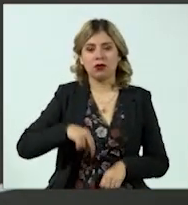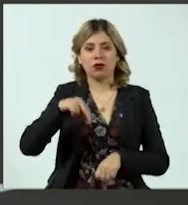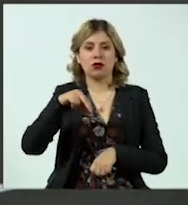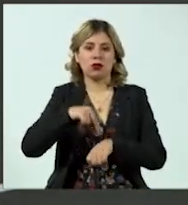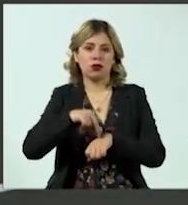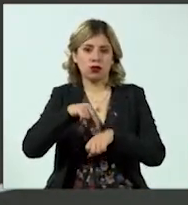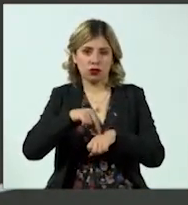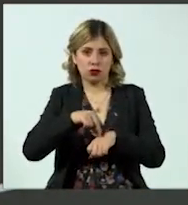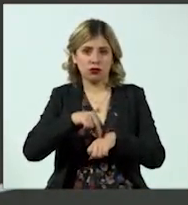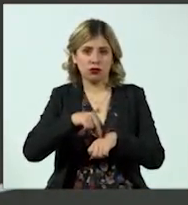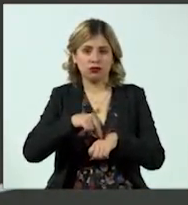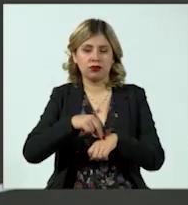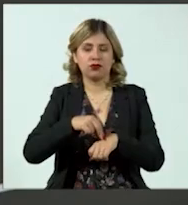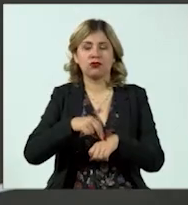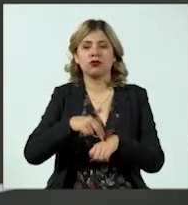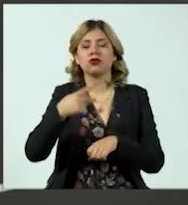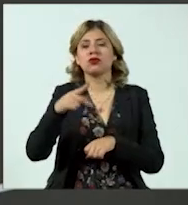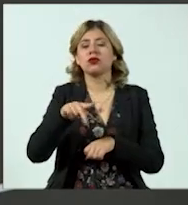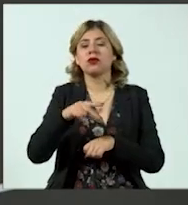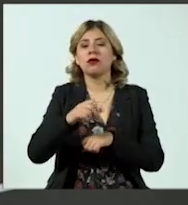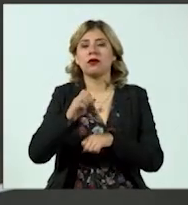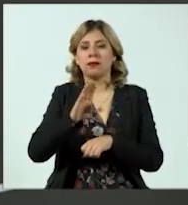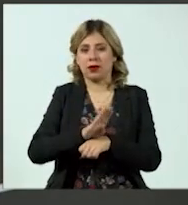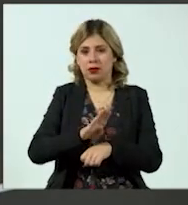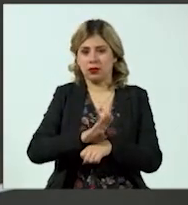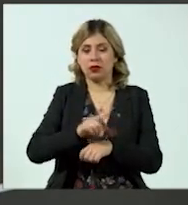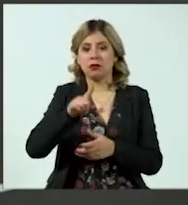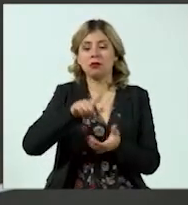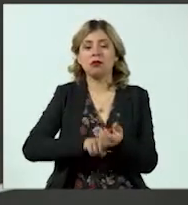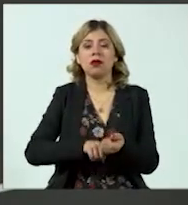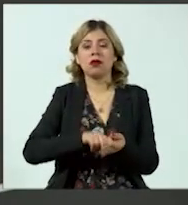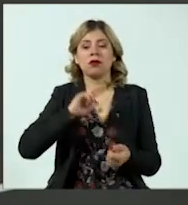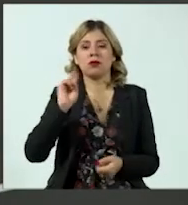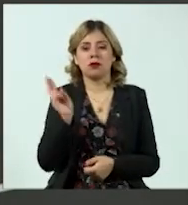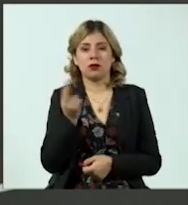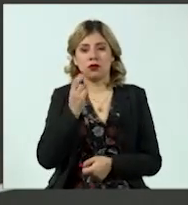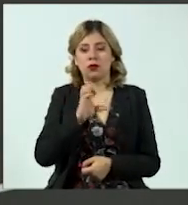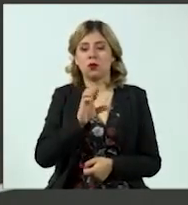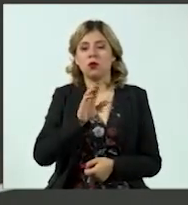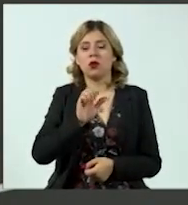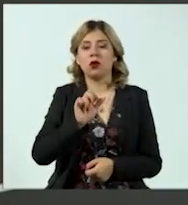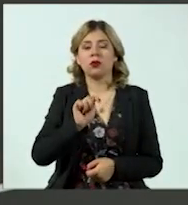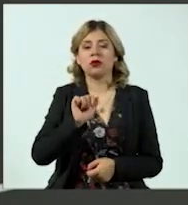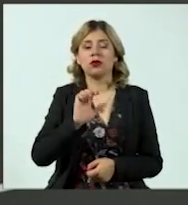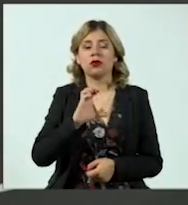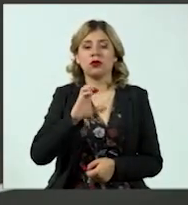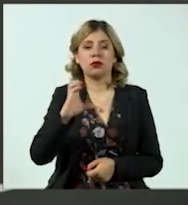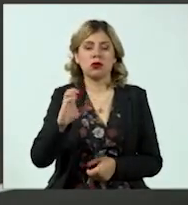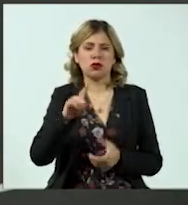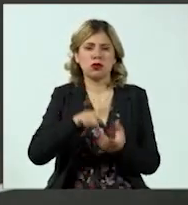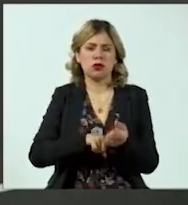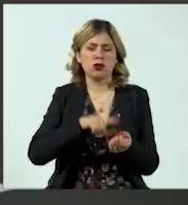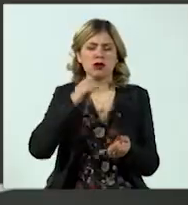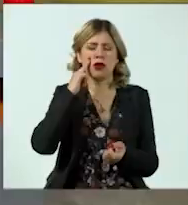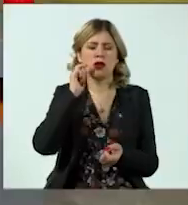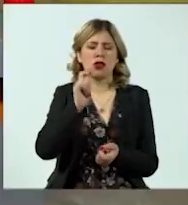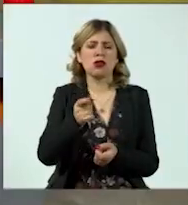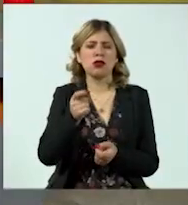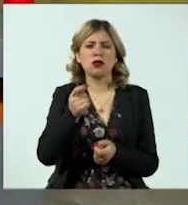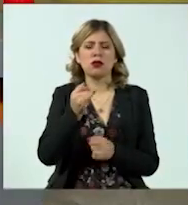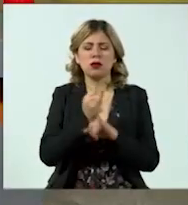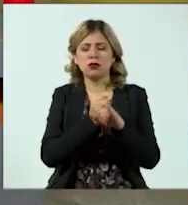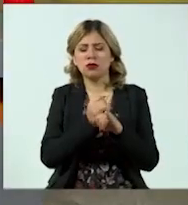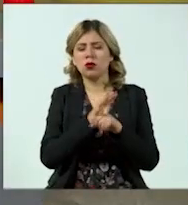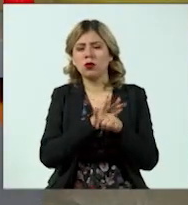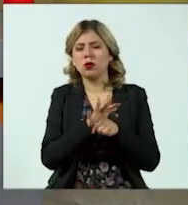Universidad Cuauhtémoc. Entras a la página de la universidad, ves la naturaleza de ese plan de estudios, los